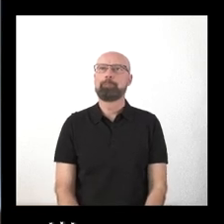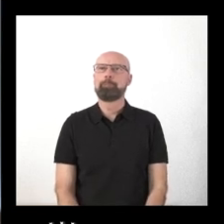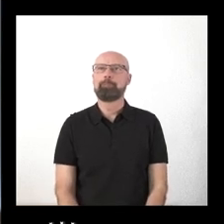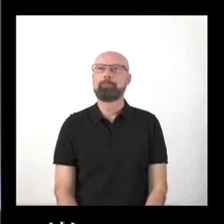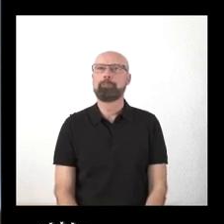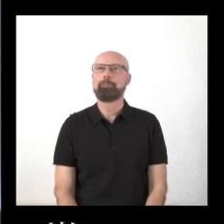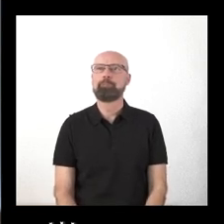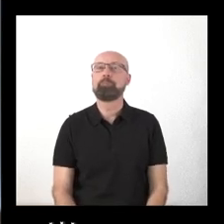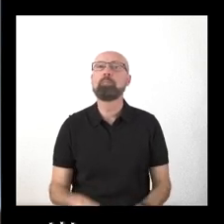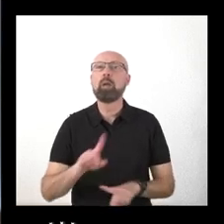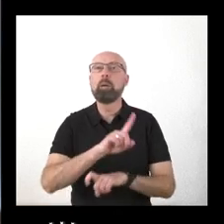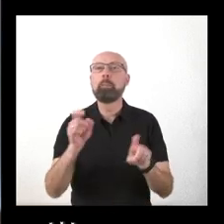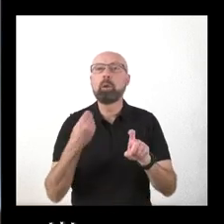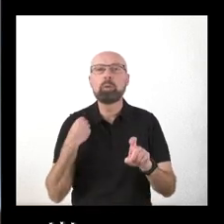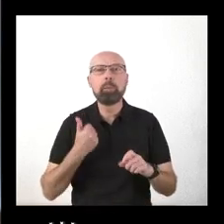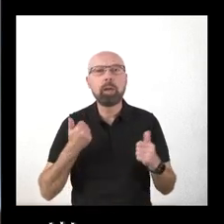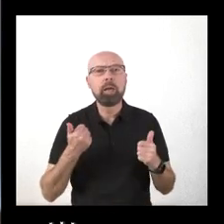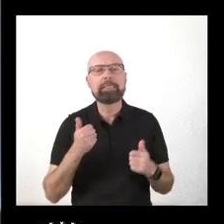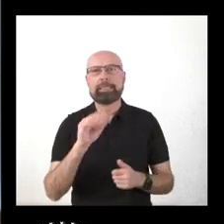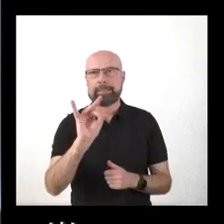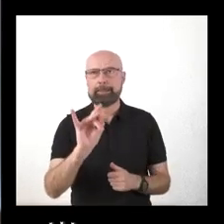¿Alguna otra pregunta que hubiera? Sí.